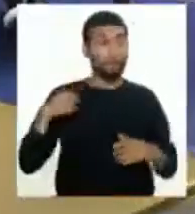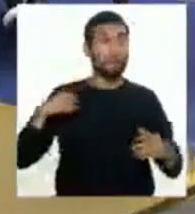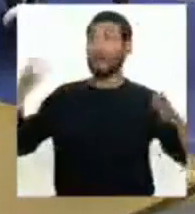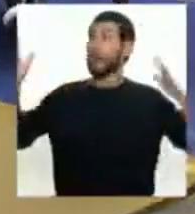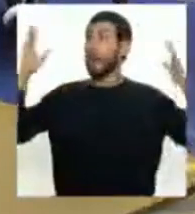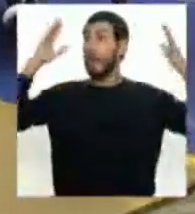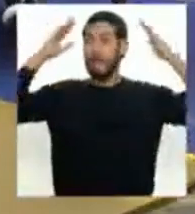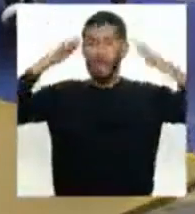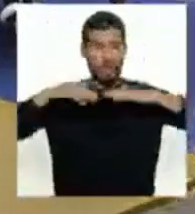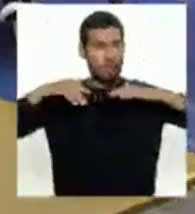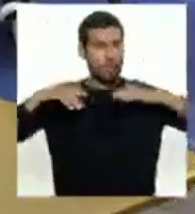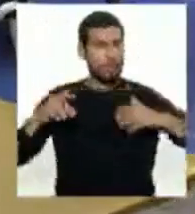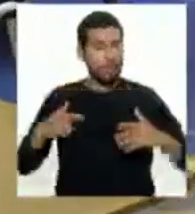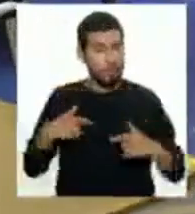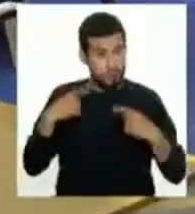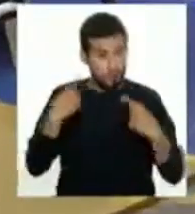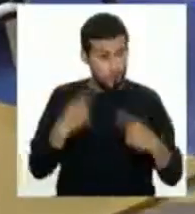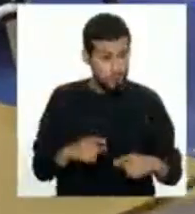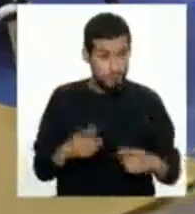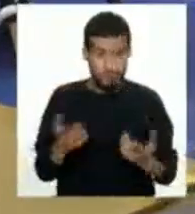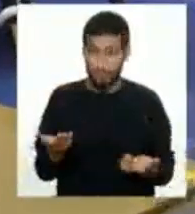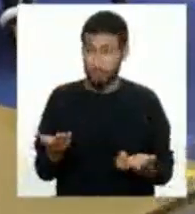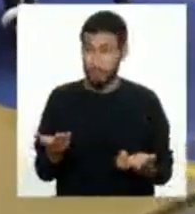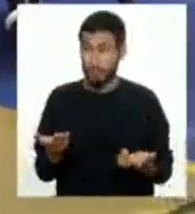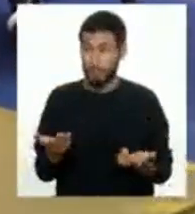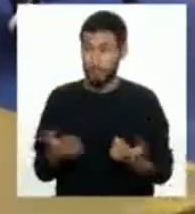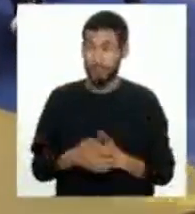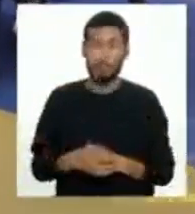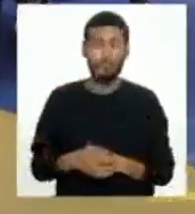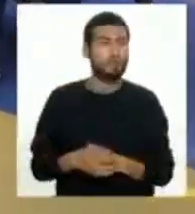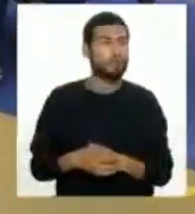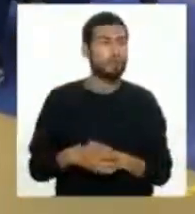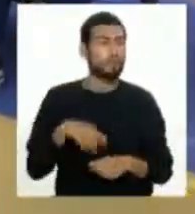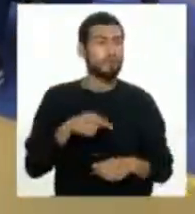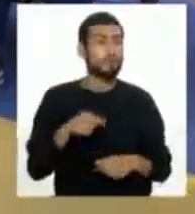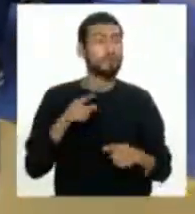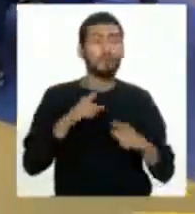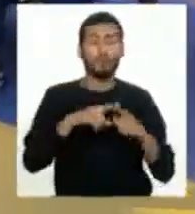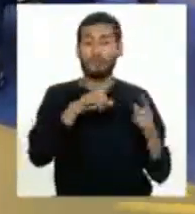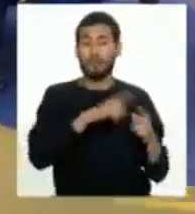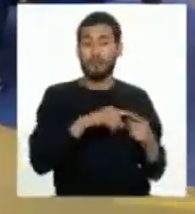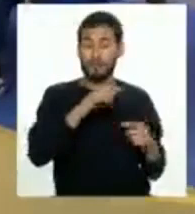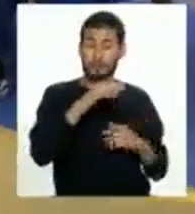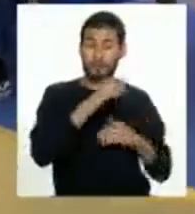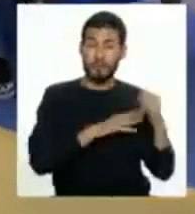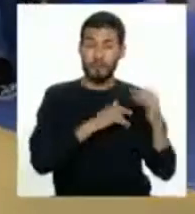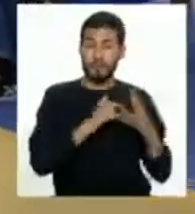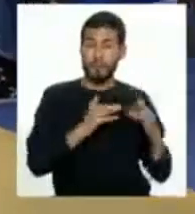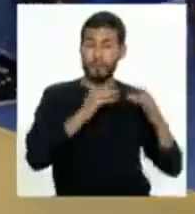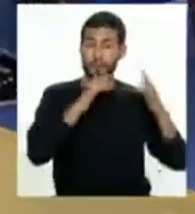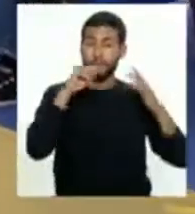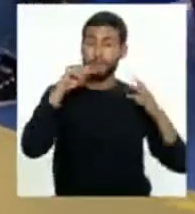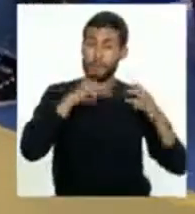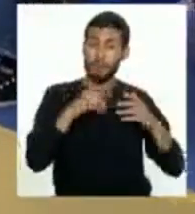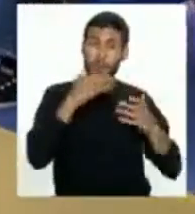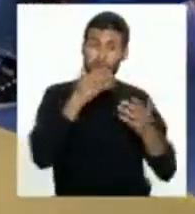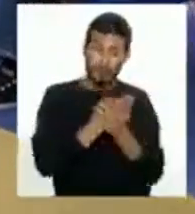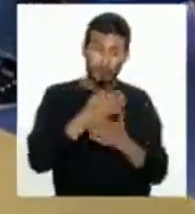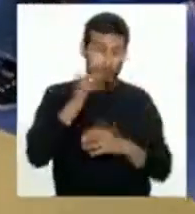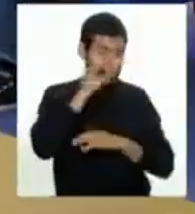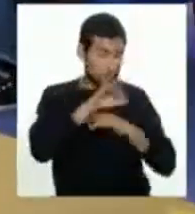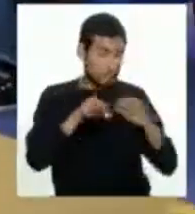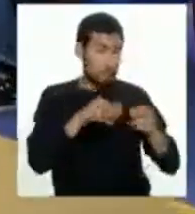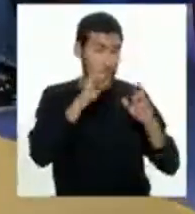y me quedo adentro. Así es. ¿Eso puede pasar? Bueno, en el caso de los edificios, que han sido diseñados y